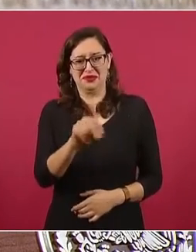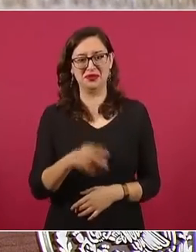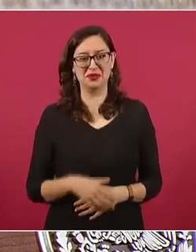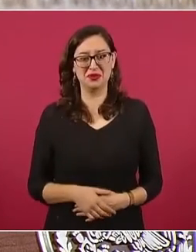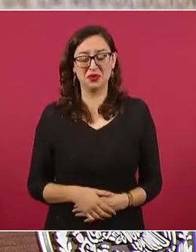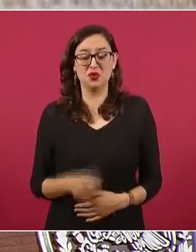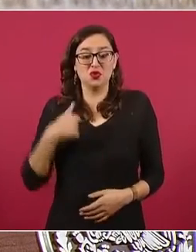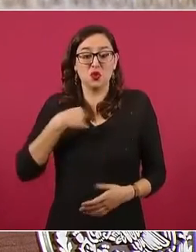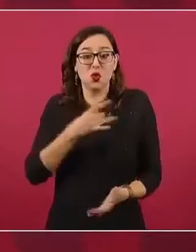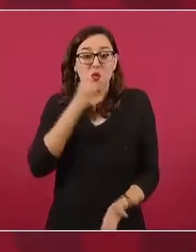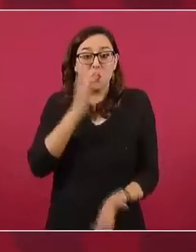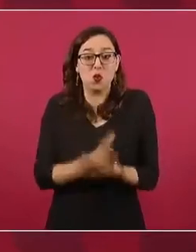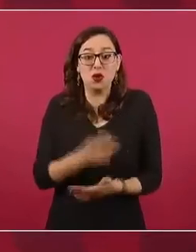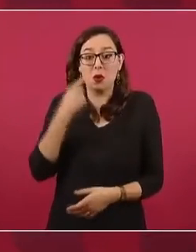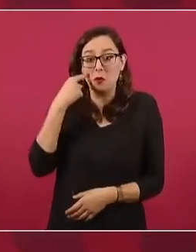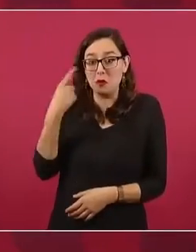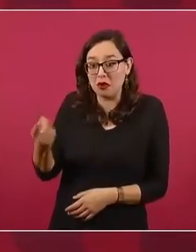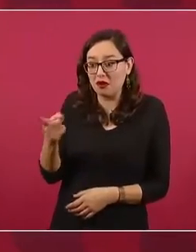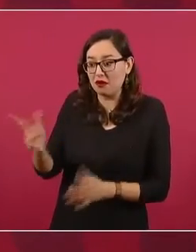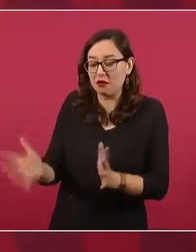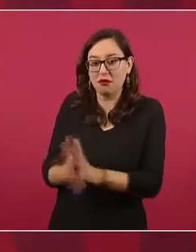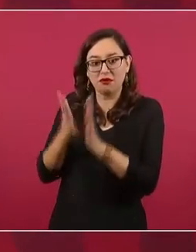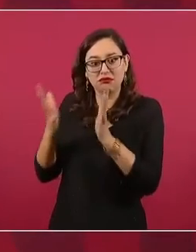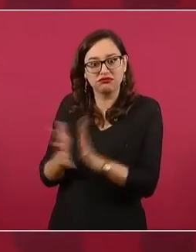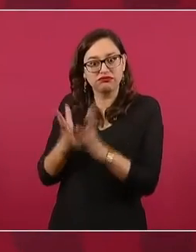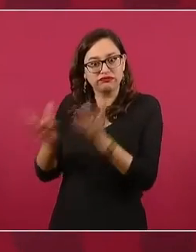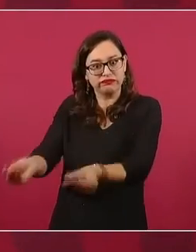porque lleva 30 años